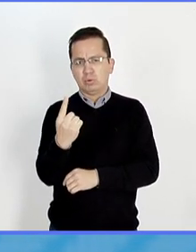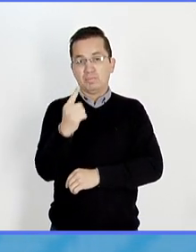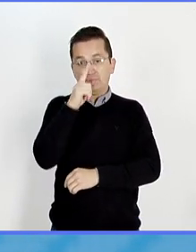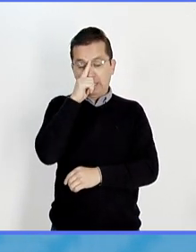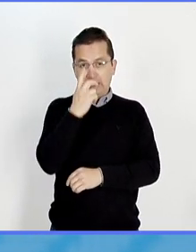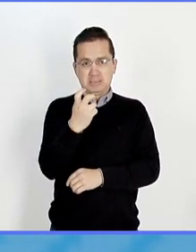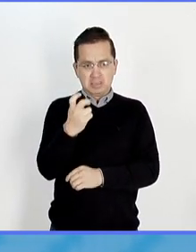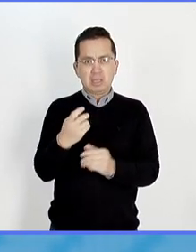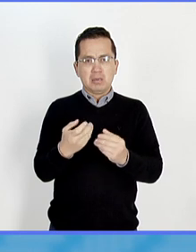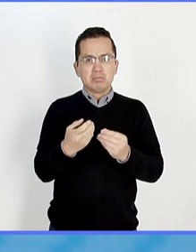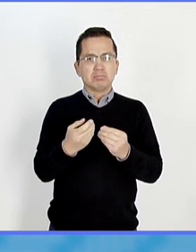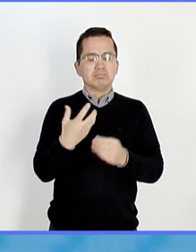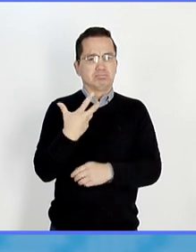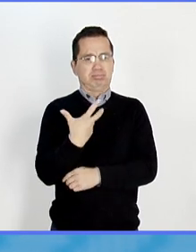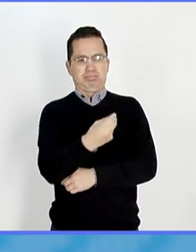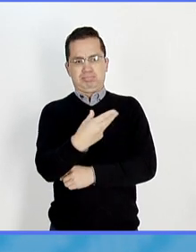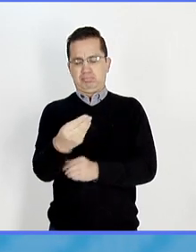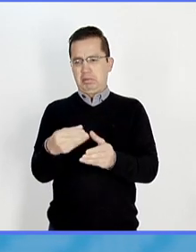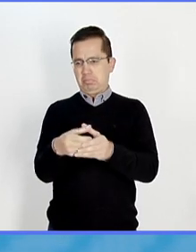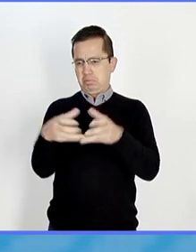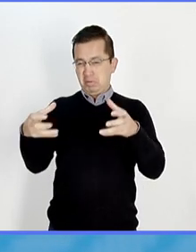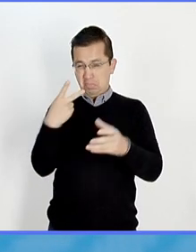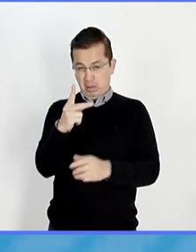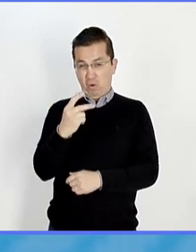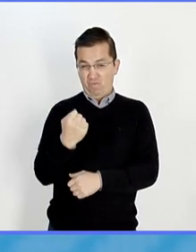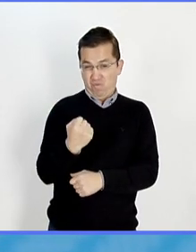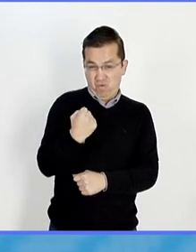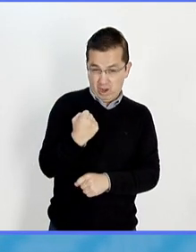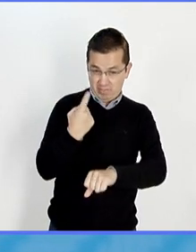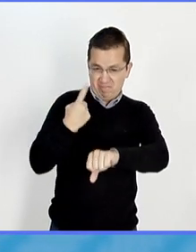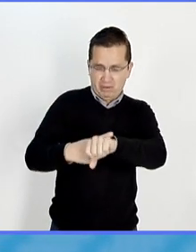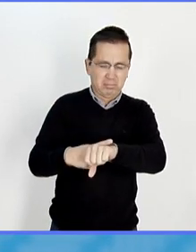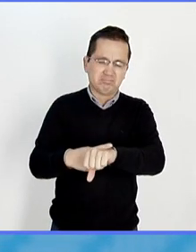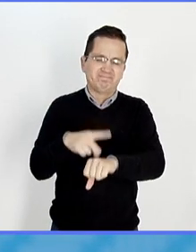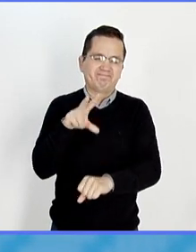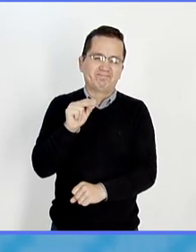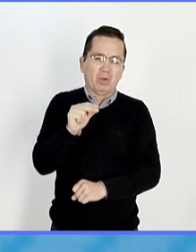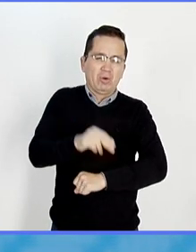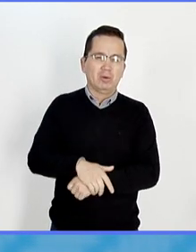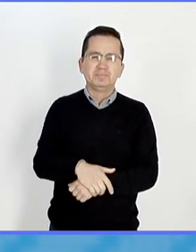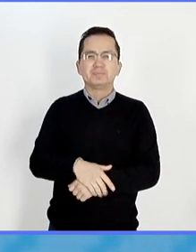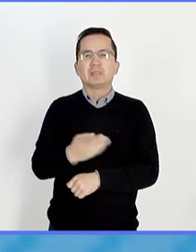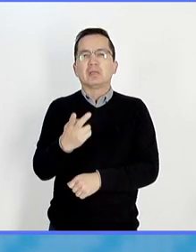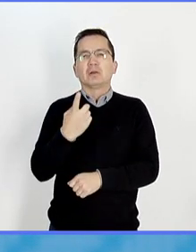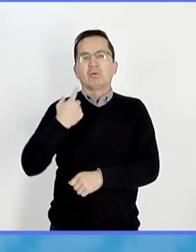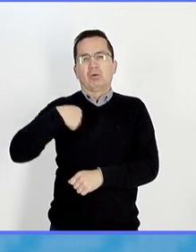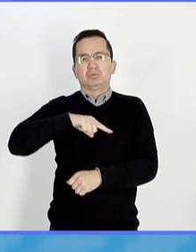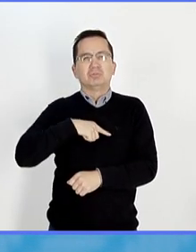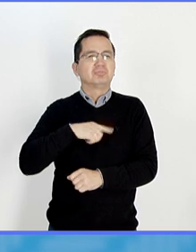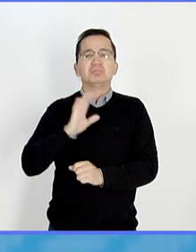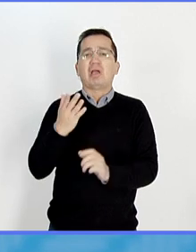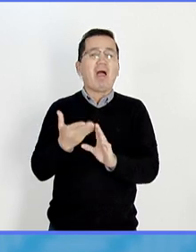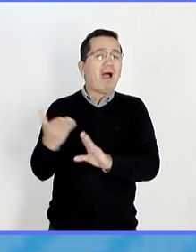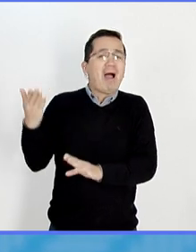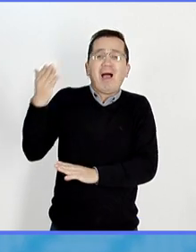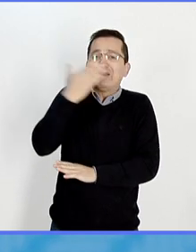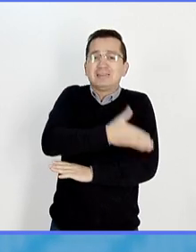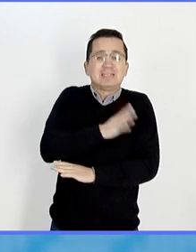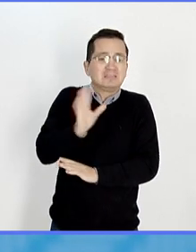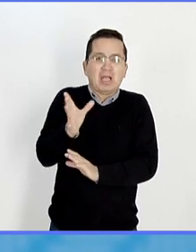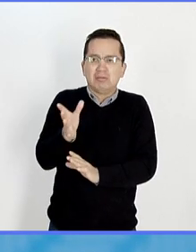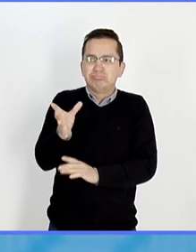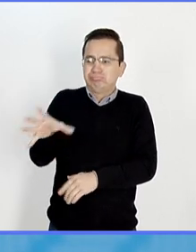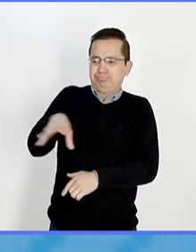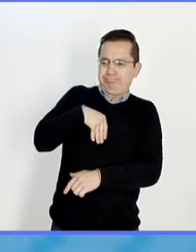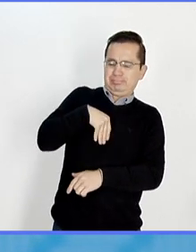datos de que sea más severa. Simplemente el hecho de que ya nos hemos expuesto por vacuna o por